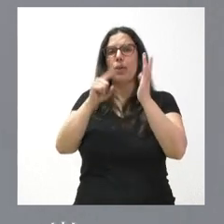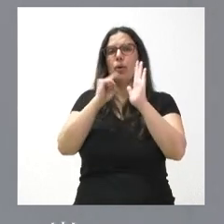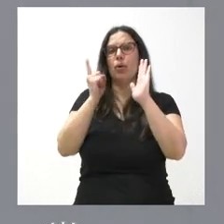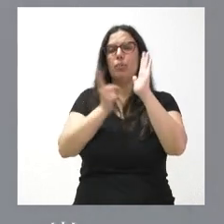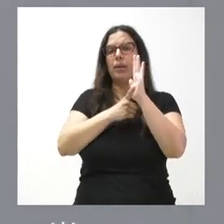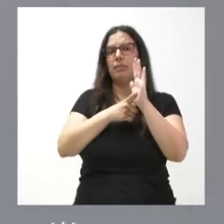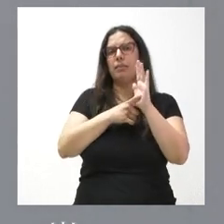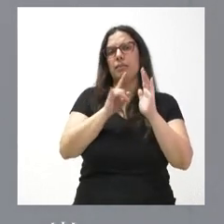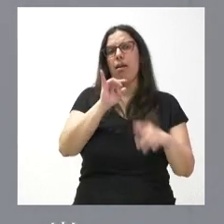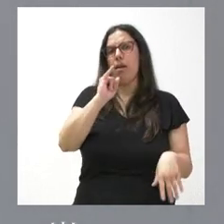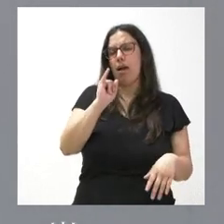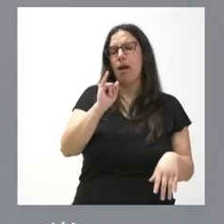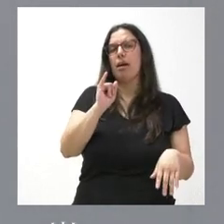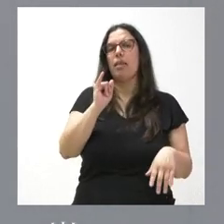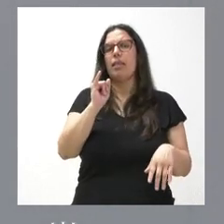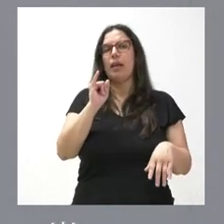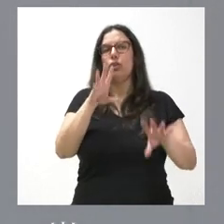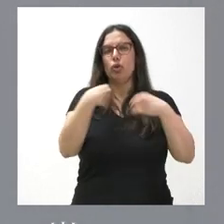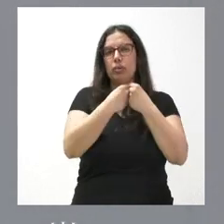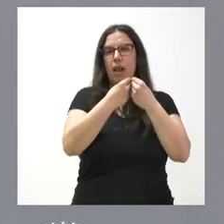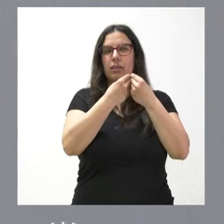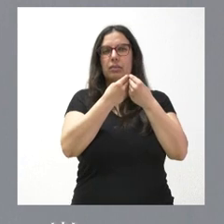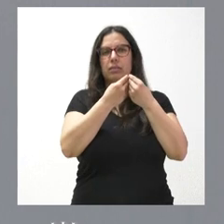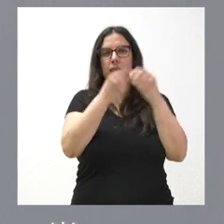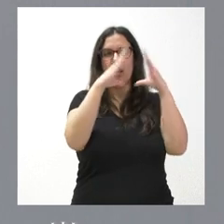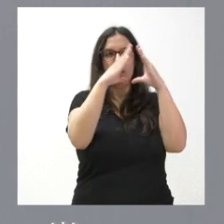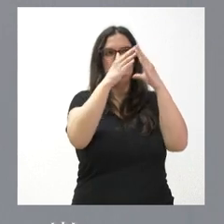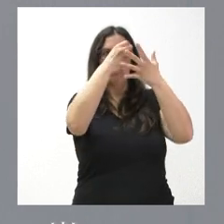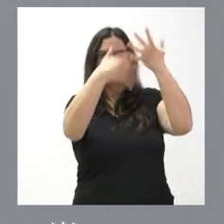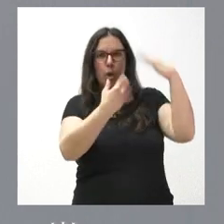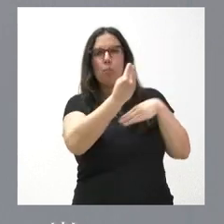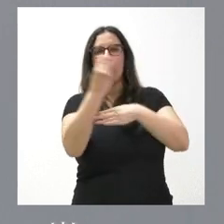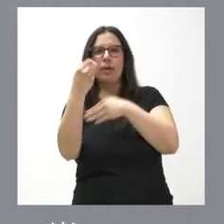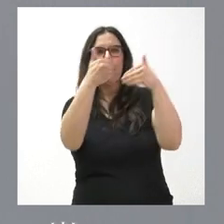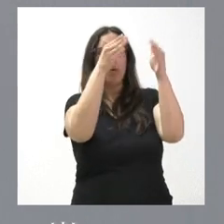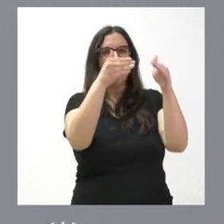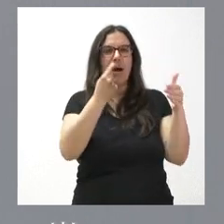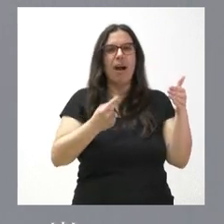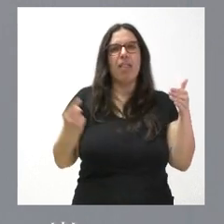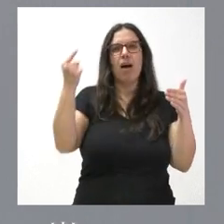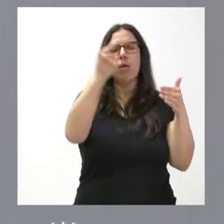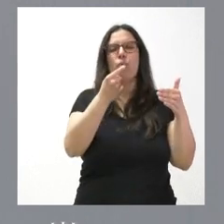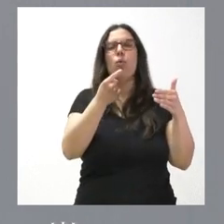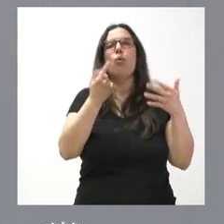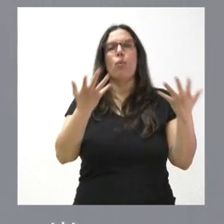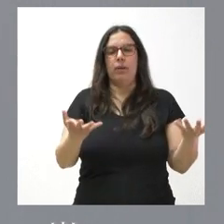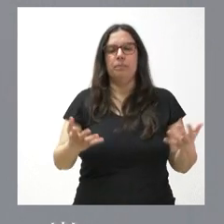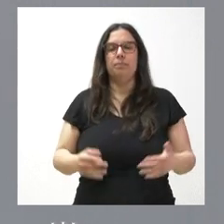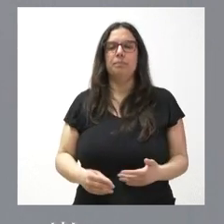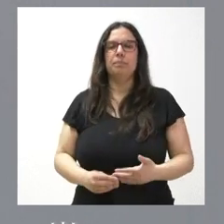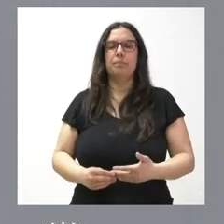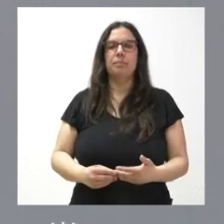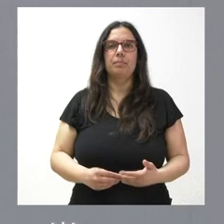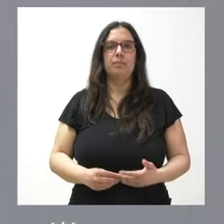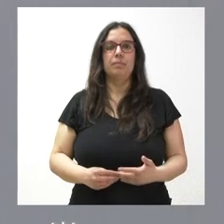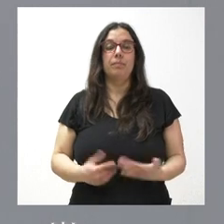de la cantidad de templos, el número de templos, que se abre en cada una de las diócesis de Castilla y León, que,